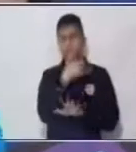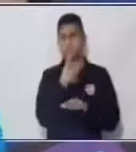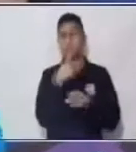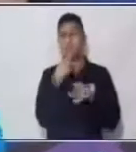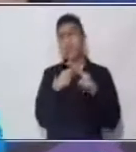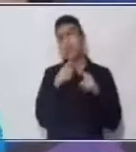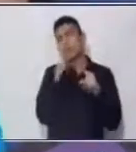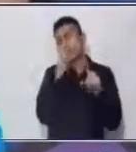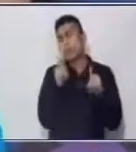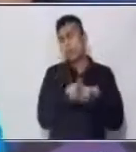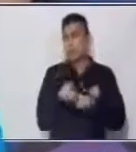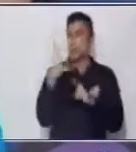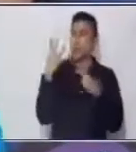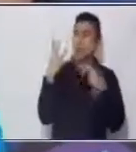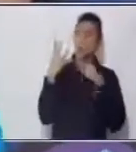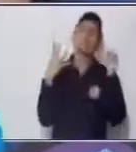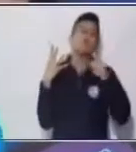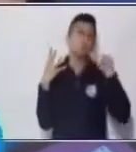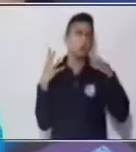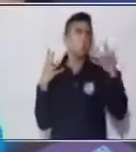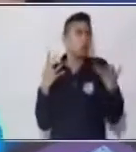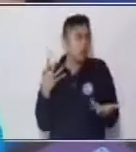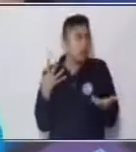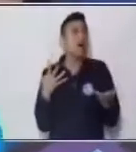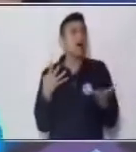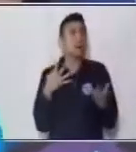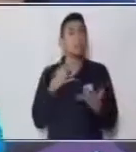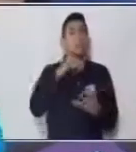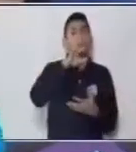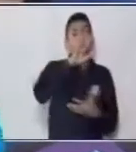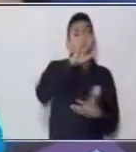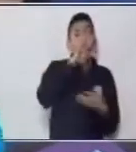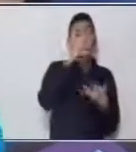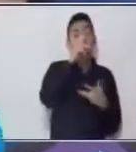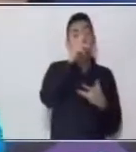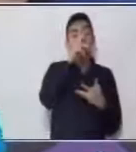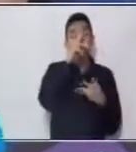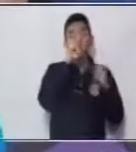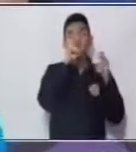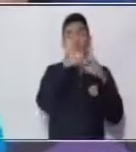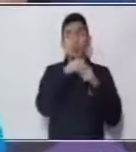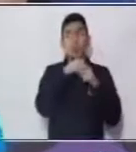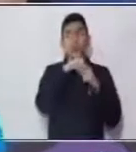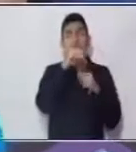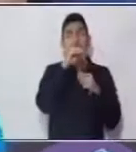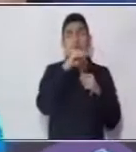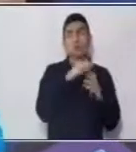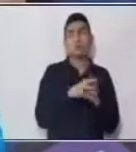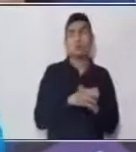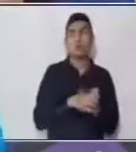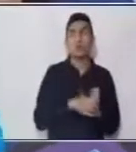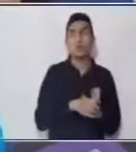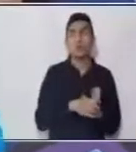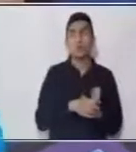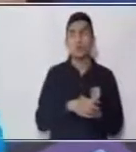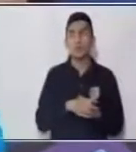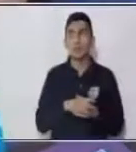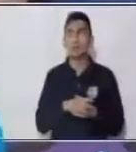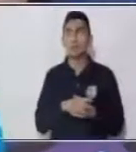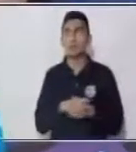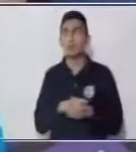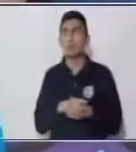pero el cuatro sí Porque la mitad, cuatro veces cien serían veinticinco